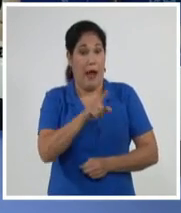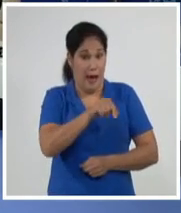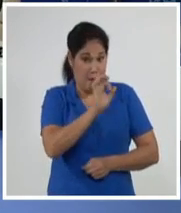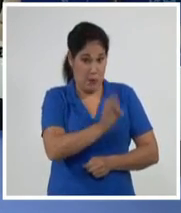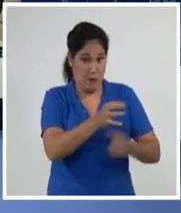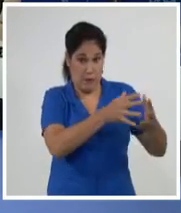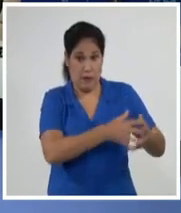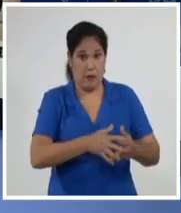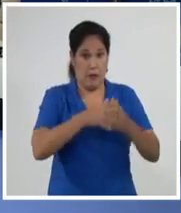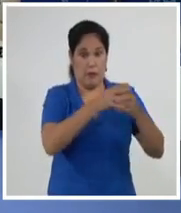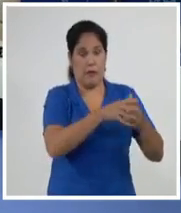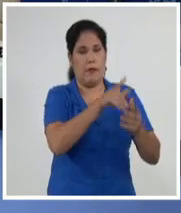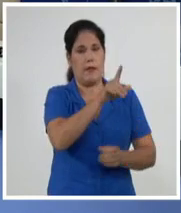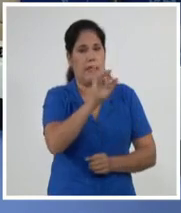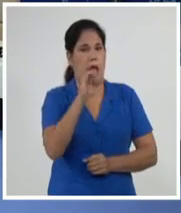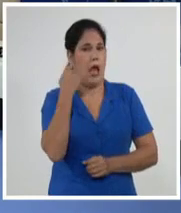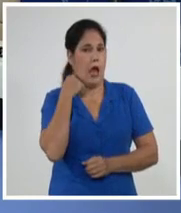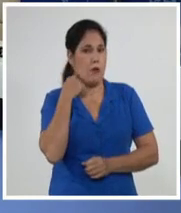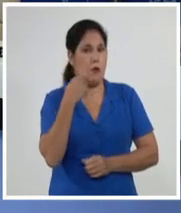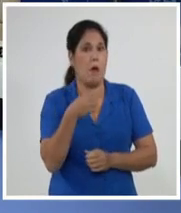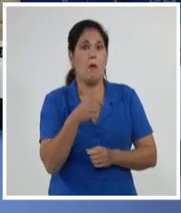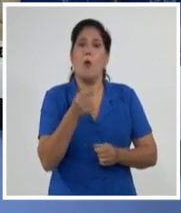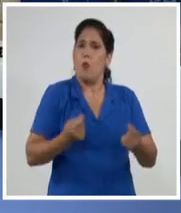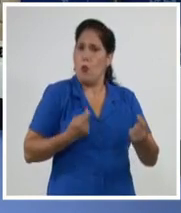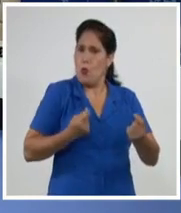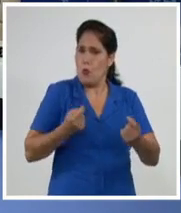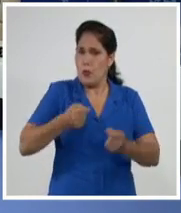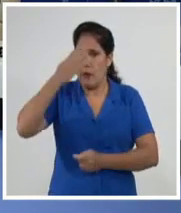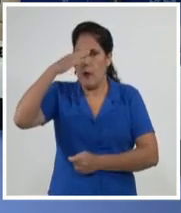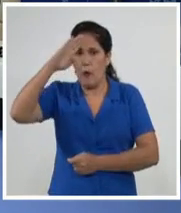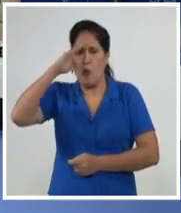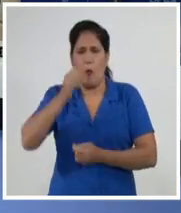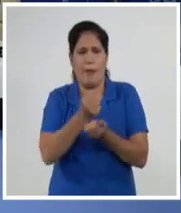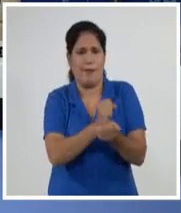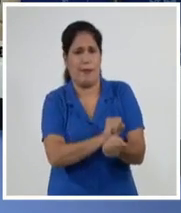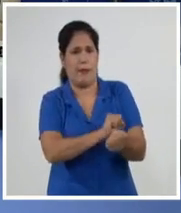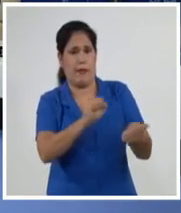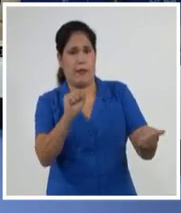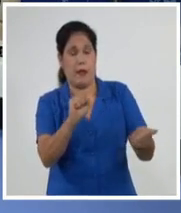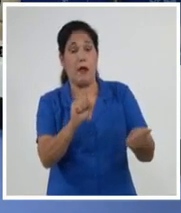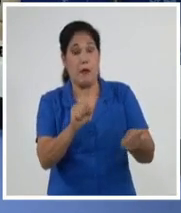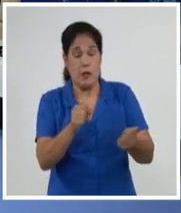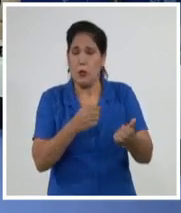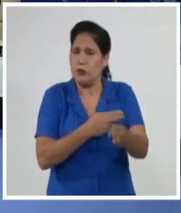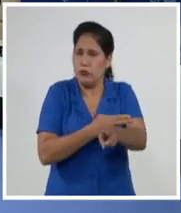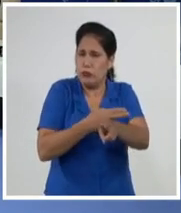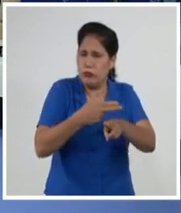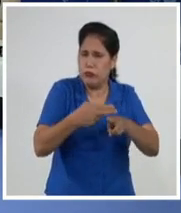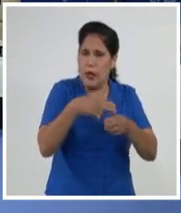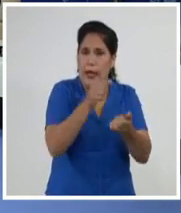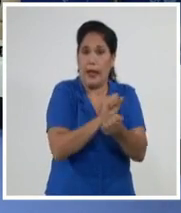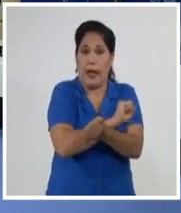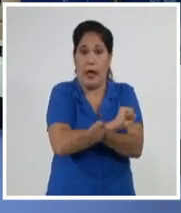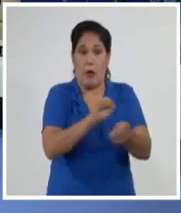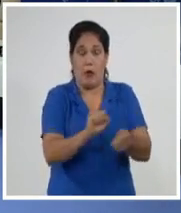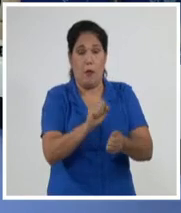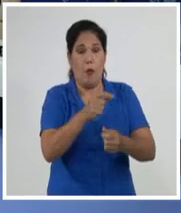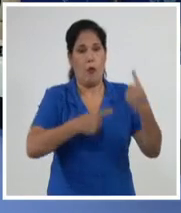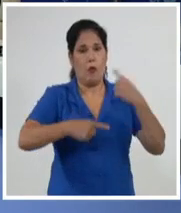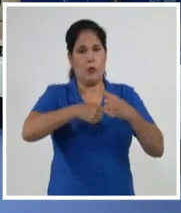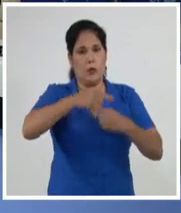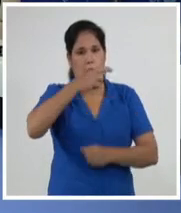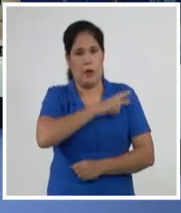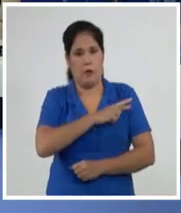de severas sanciones. La lucha por la excarcelación de los cinco héroes develó ante el mundo la larga historia del terrorismo contra la revolución